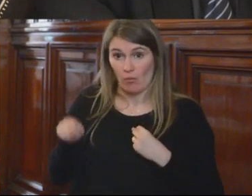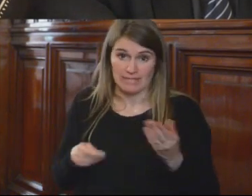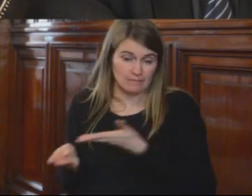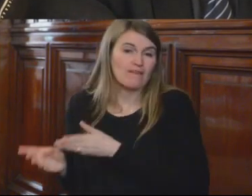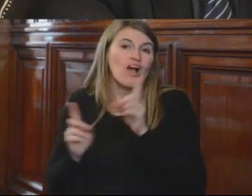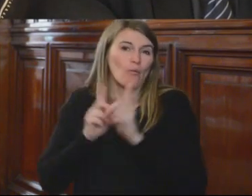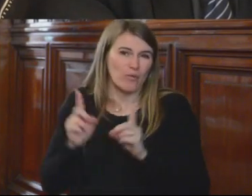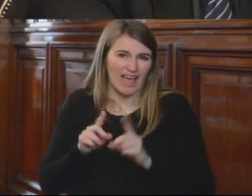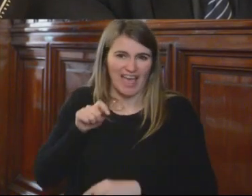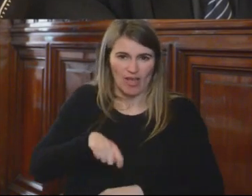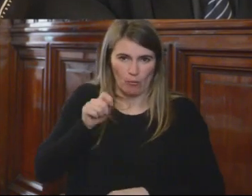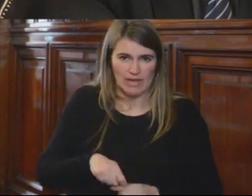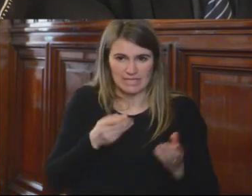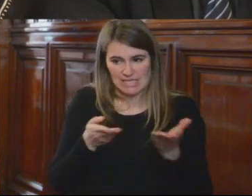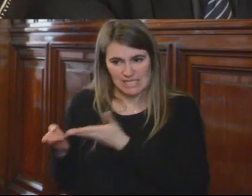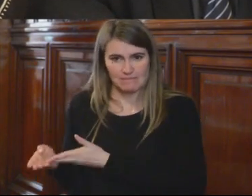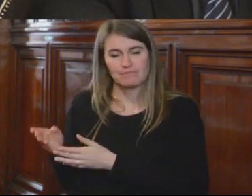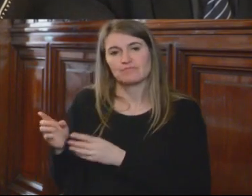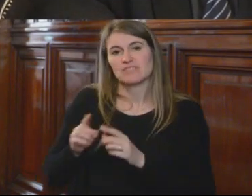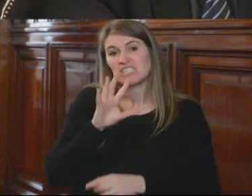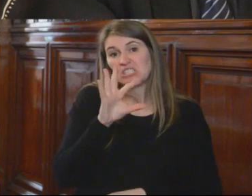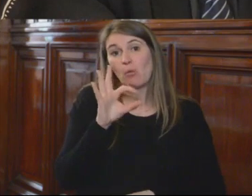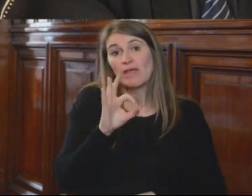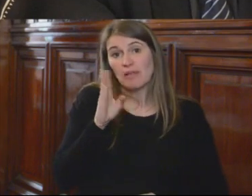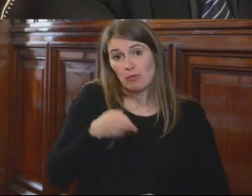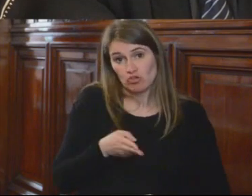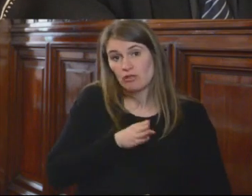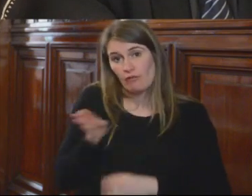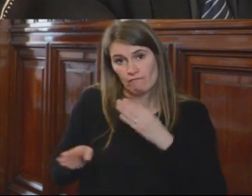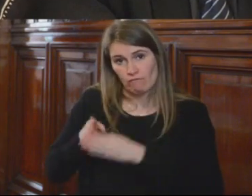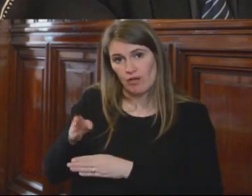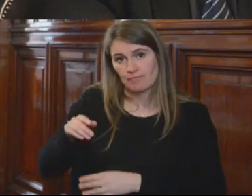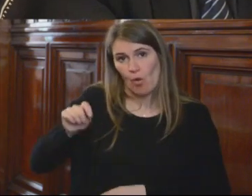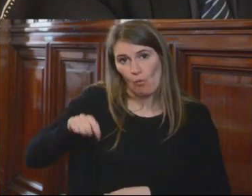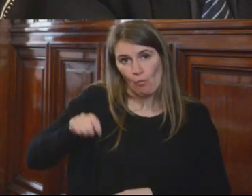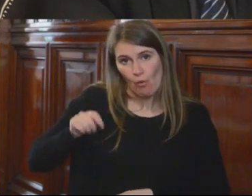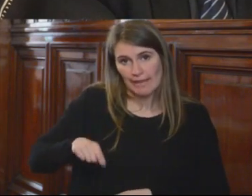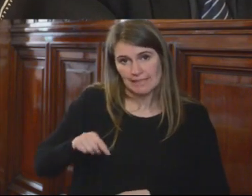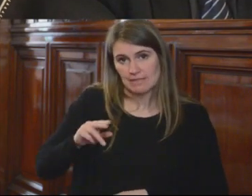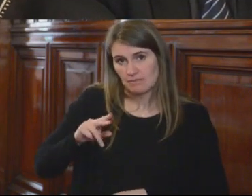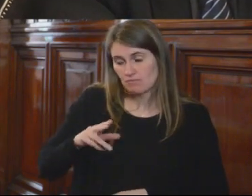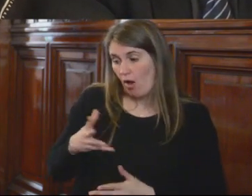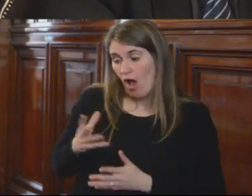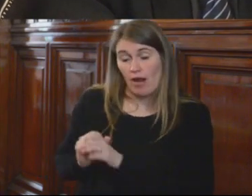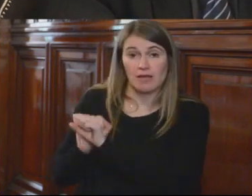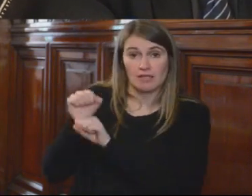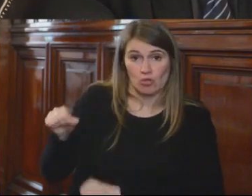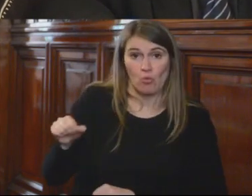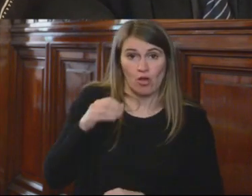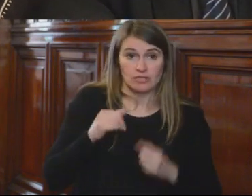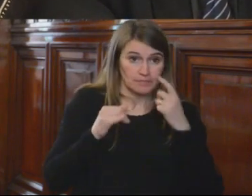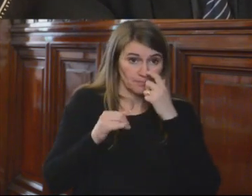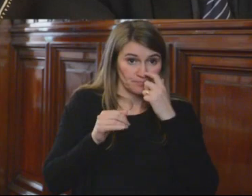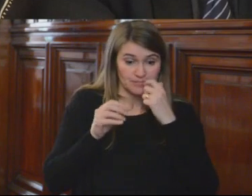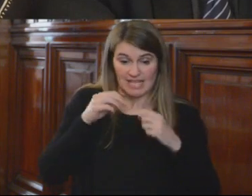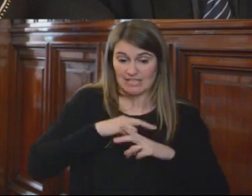jueces ha participado en más de su cincuenta por ciento jueces que son en este momento jueces y se les ha dado en la escuela